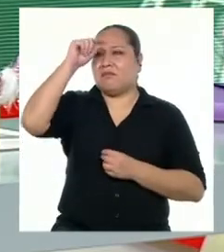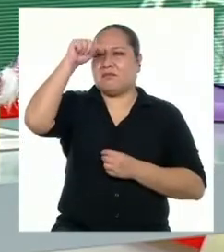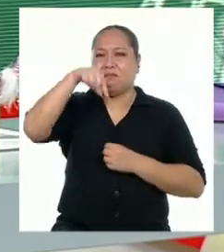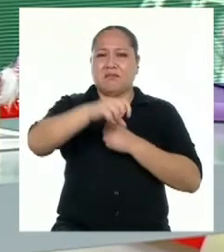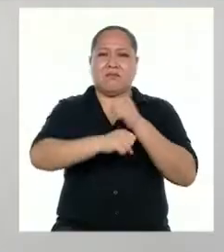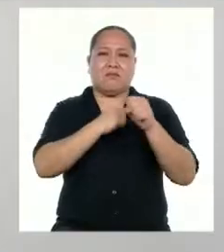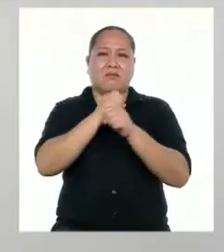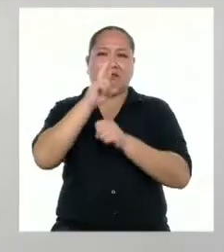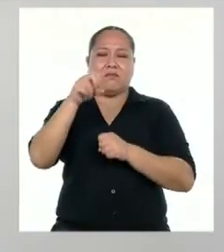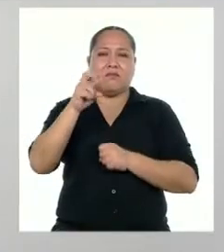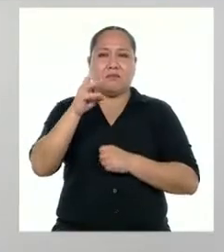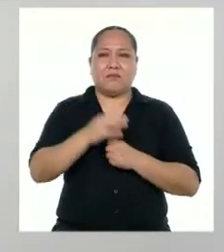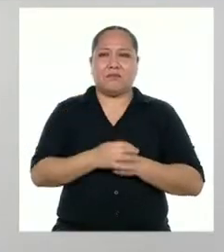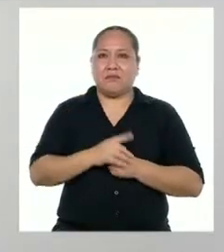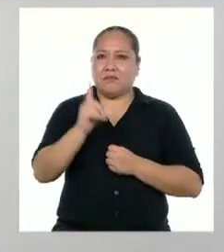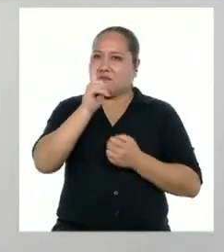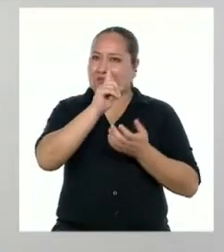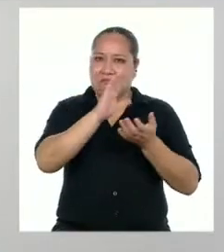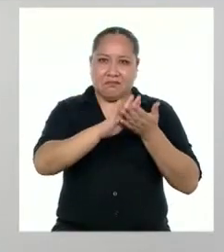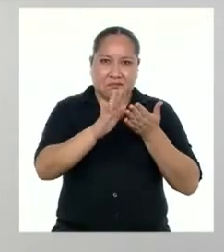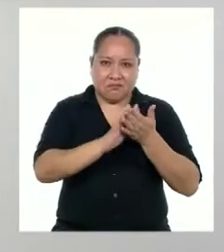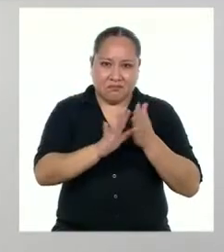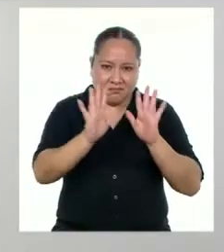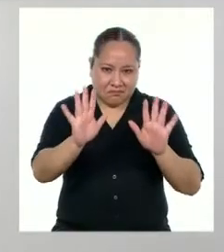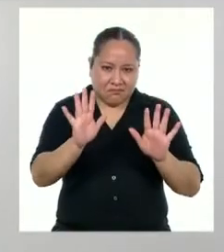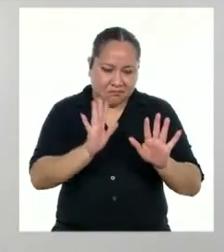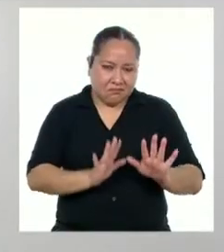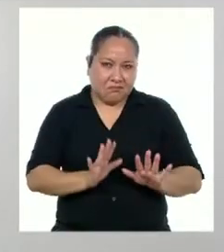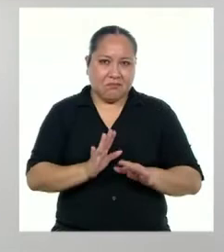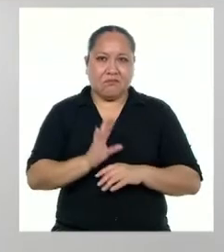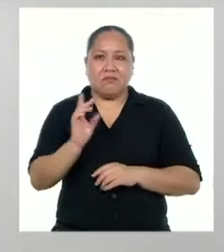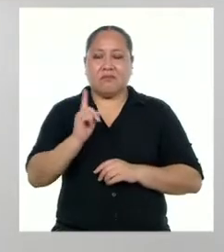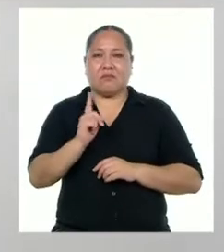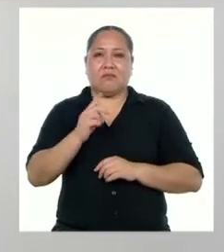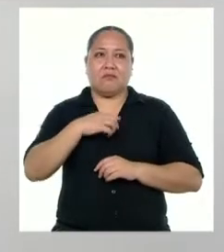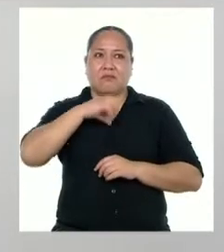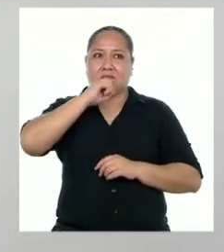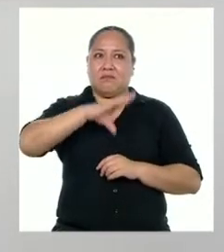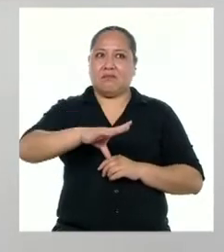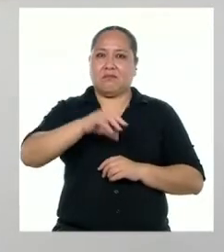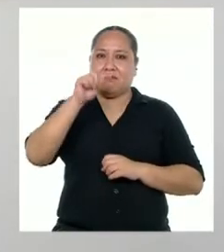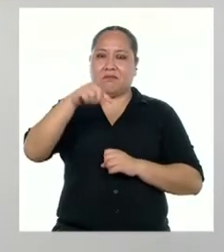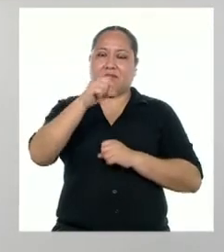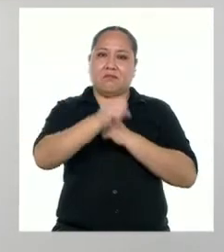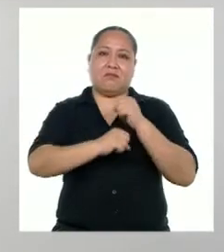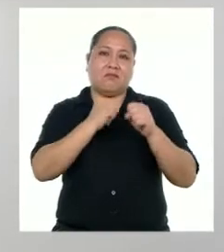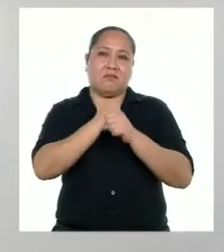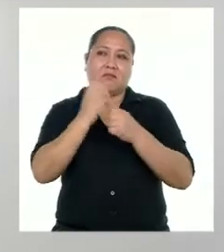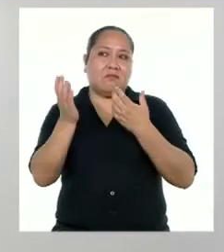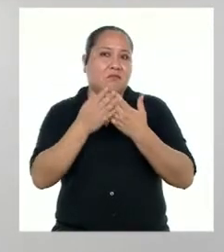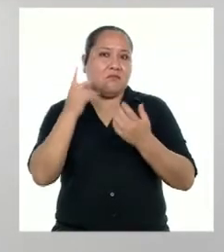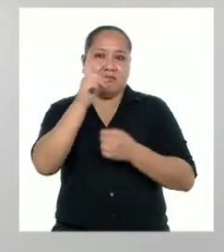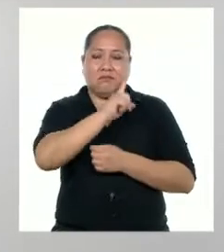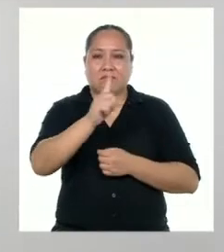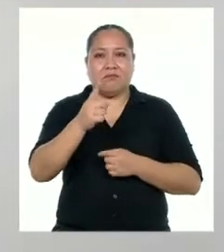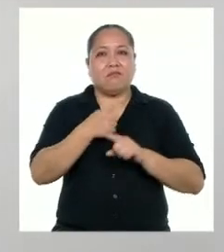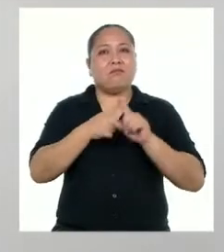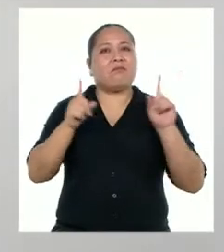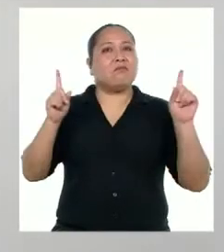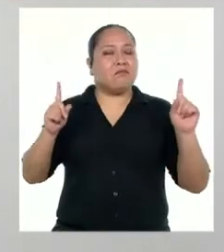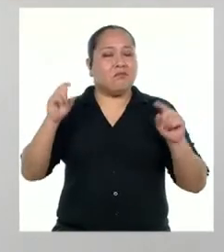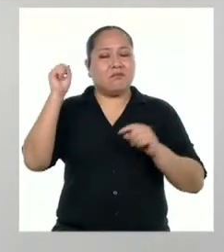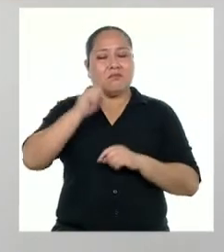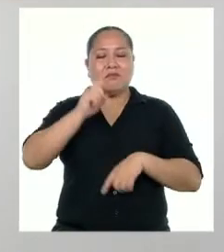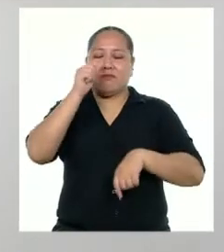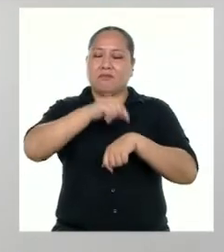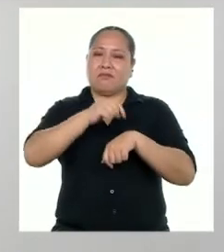2020. No tienes que disculparte, Yaremis. Nadie puede decir que ha sido un año fácil. Por el contrario, ha